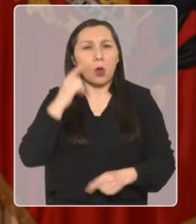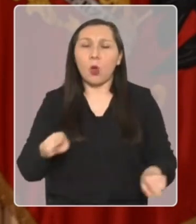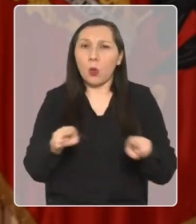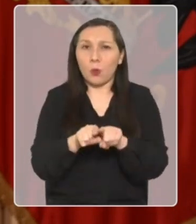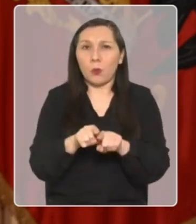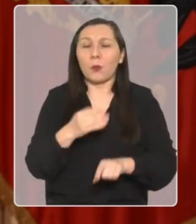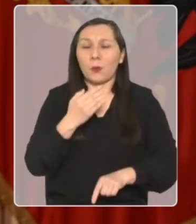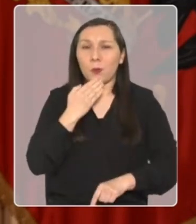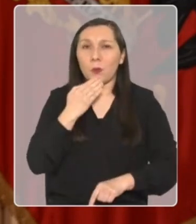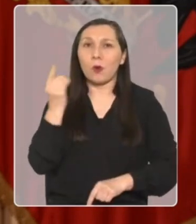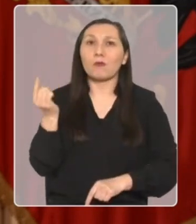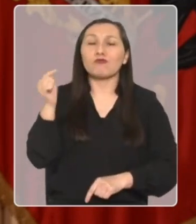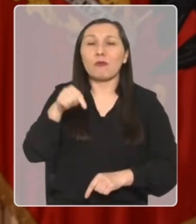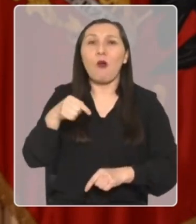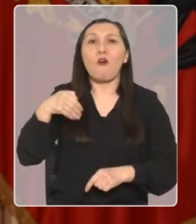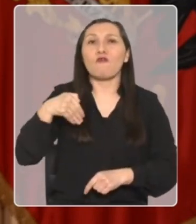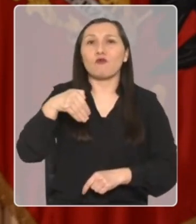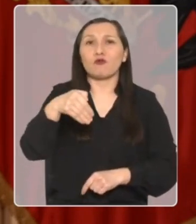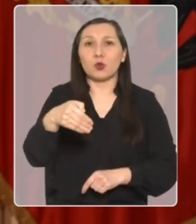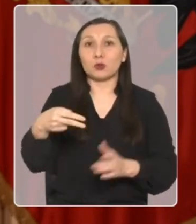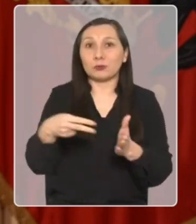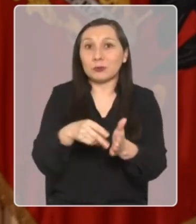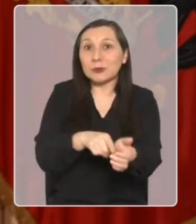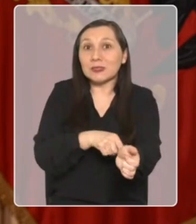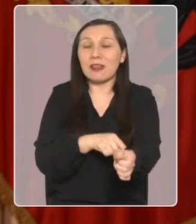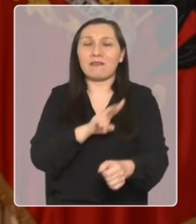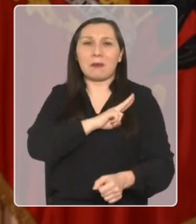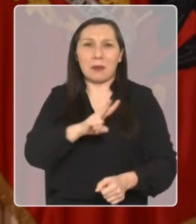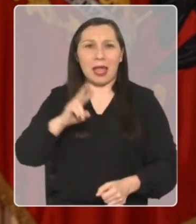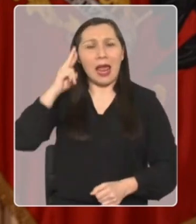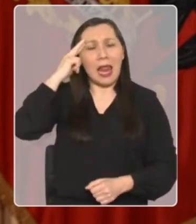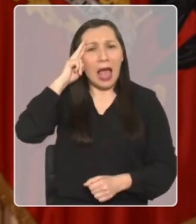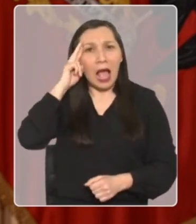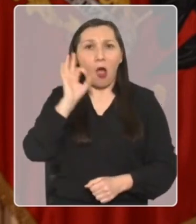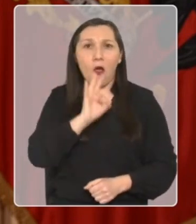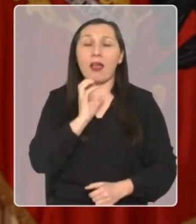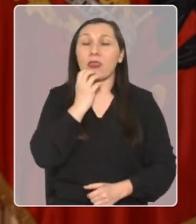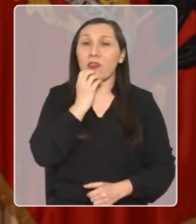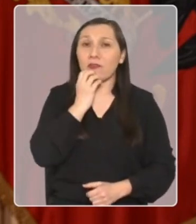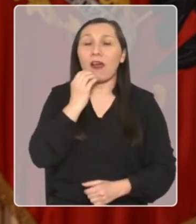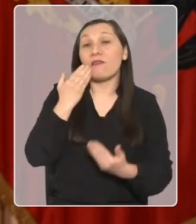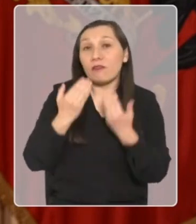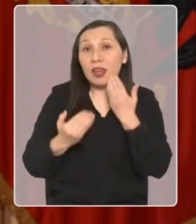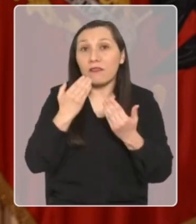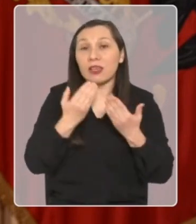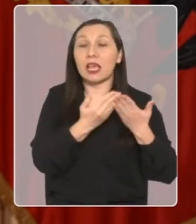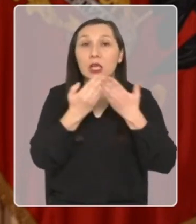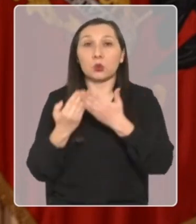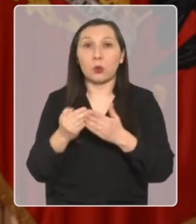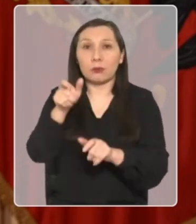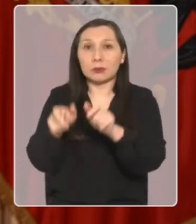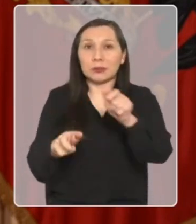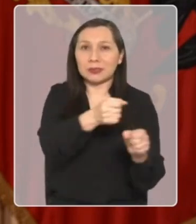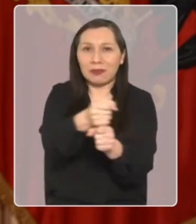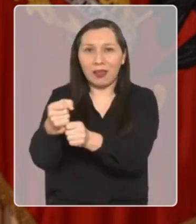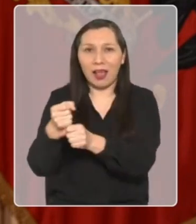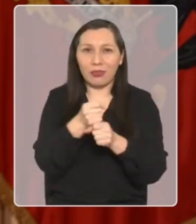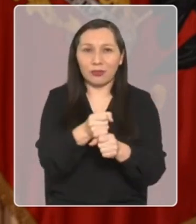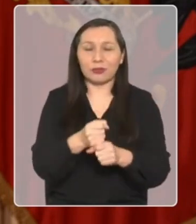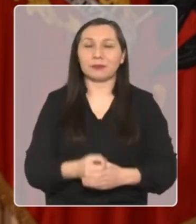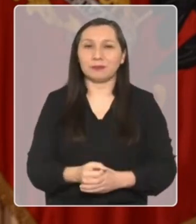igualmente en la llegada de los buses eléctricos al Gran Valparaíso, Arrancagua o Antofagasta, y sus beneficios para estudiantes y trabajadores.